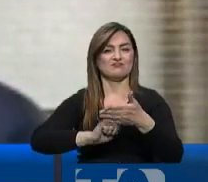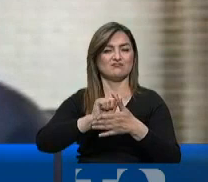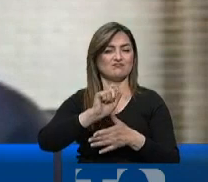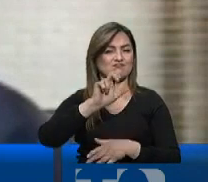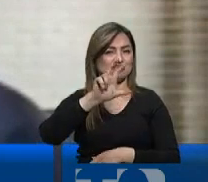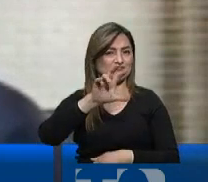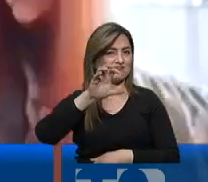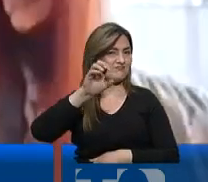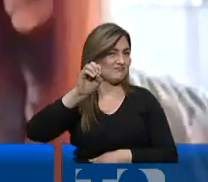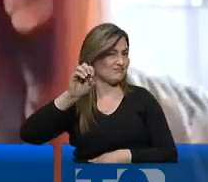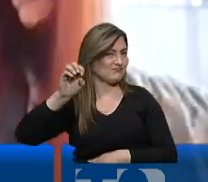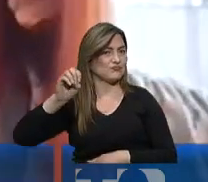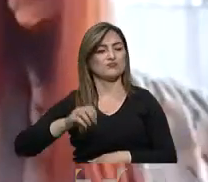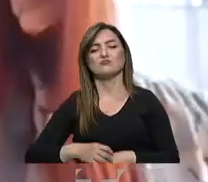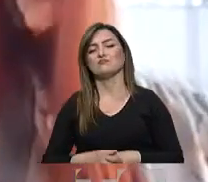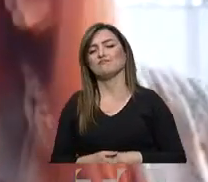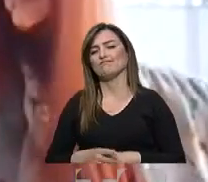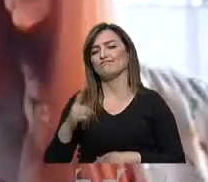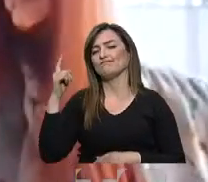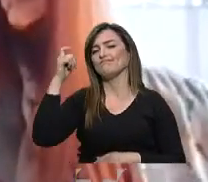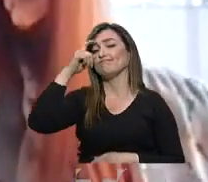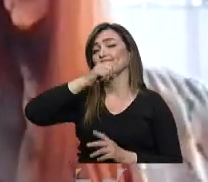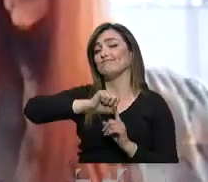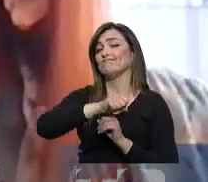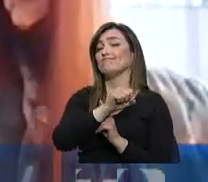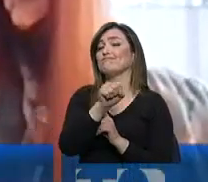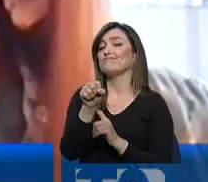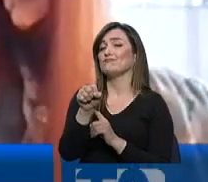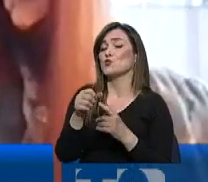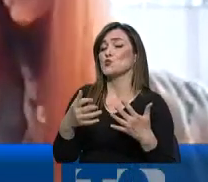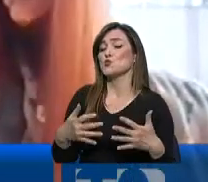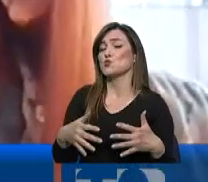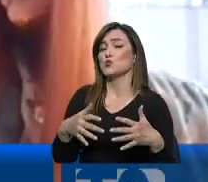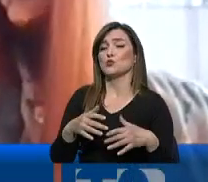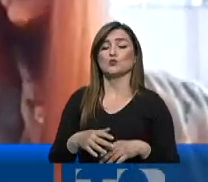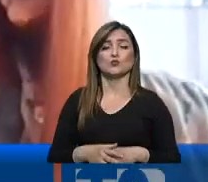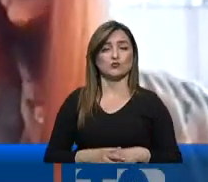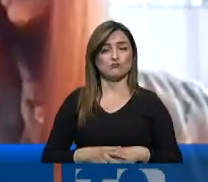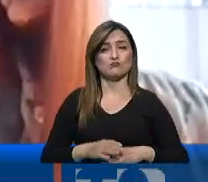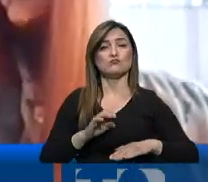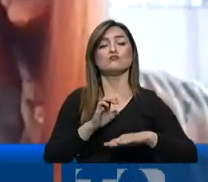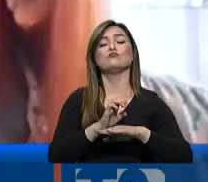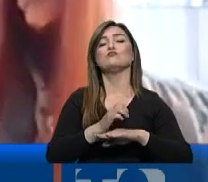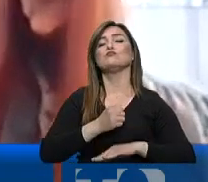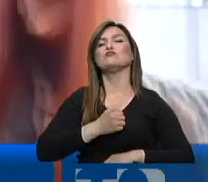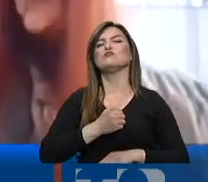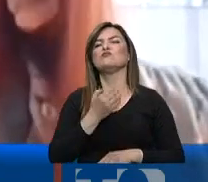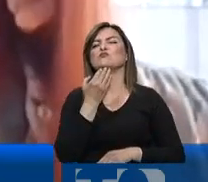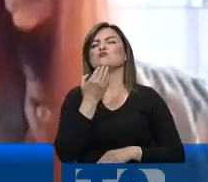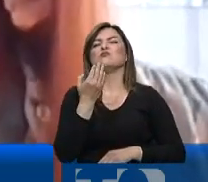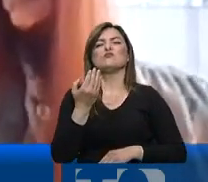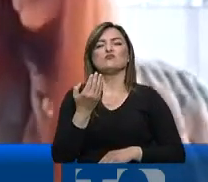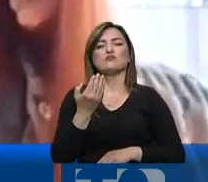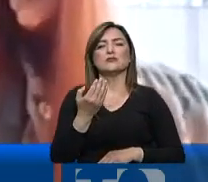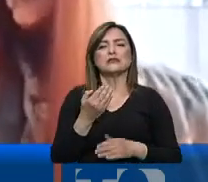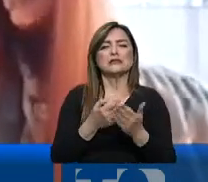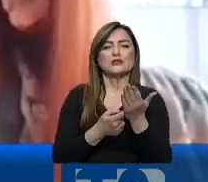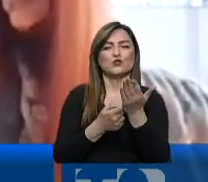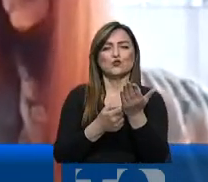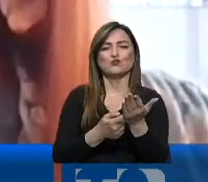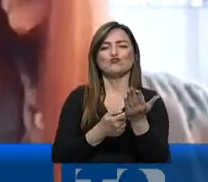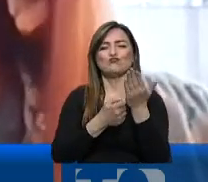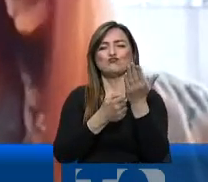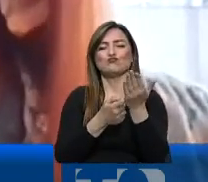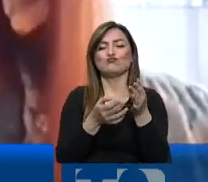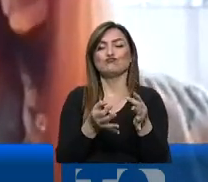300 personas. Si es una situación crítica, creo que deberíamos a nivel del país reformularnos y pensar en